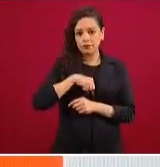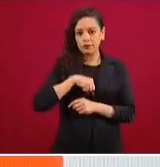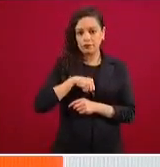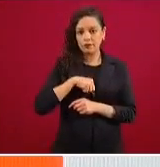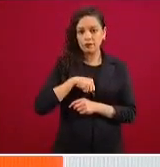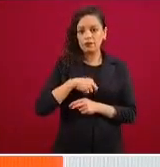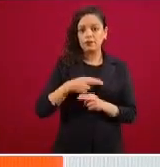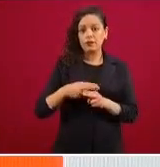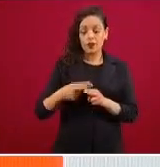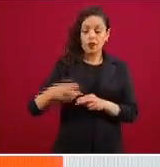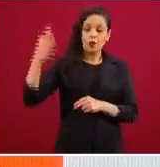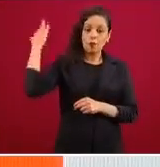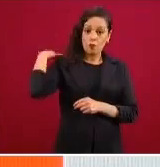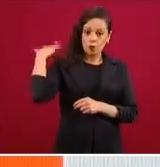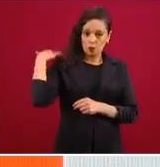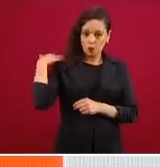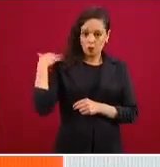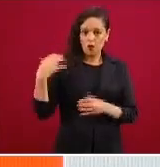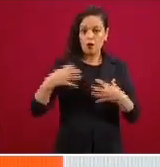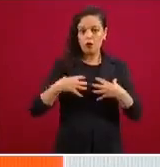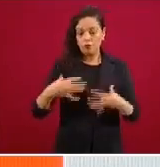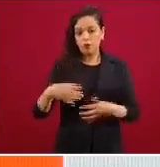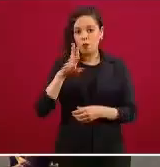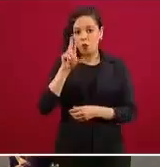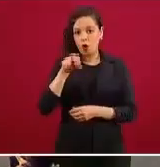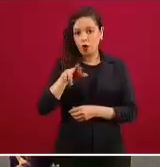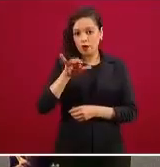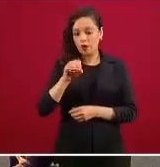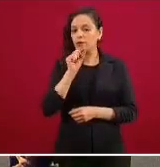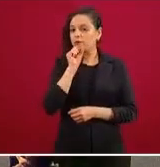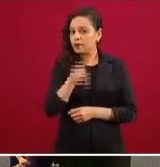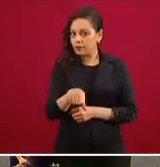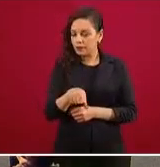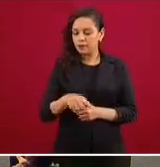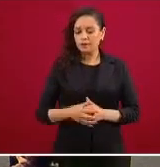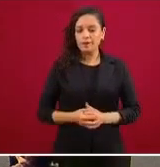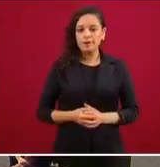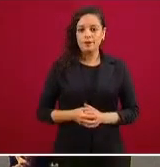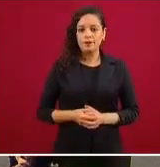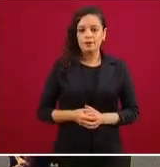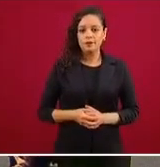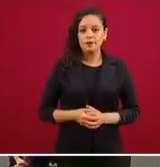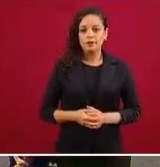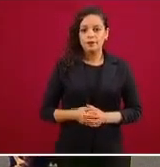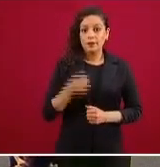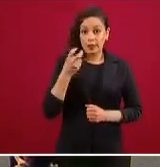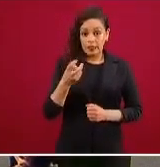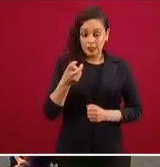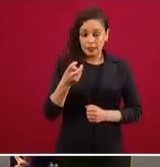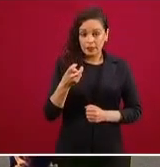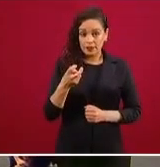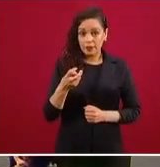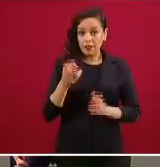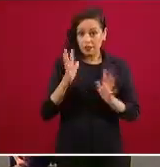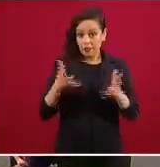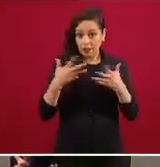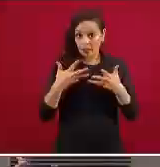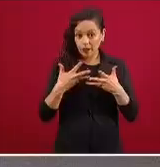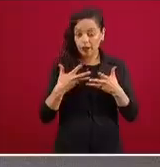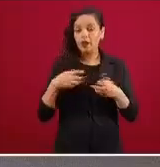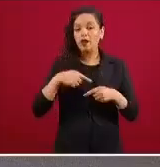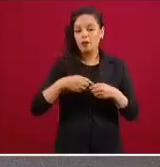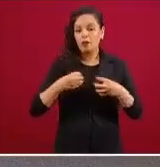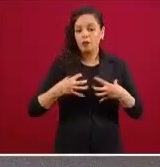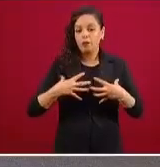y los bronquios de menor calibre cuando eso ocurre inflama el tejido pulmonar